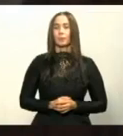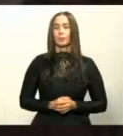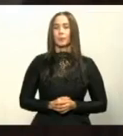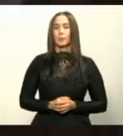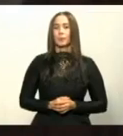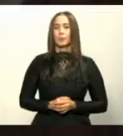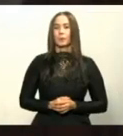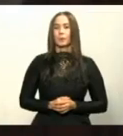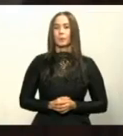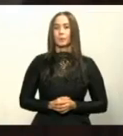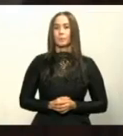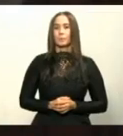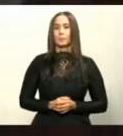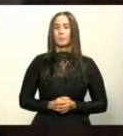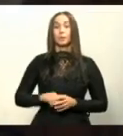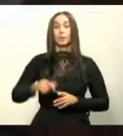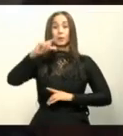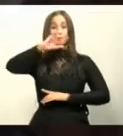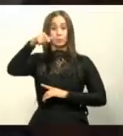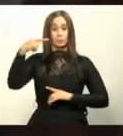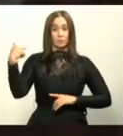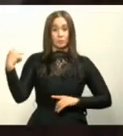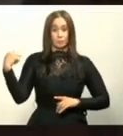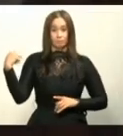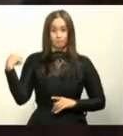Sobre la última parte de las dosis,